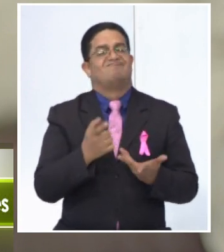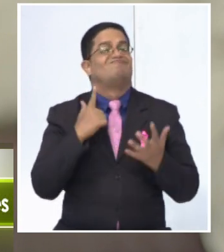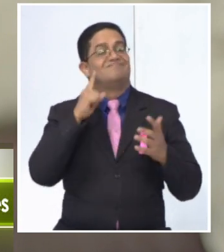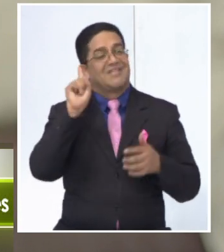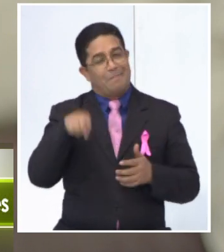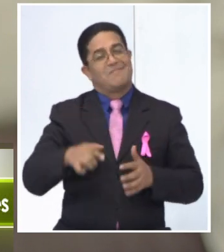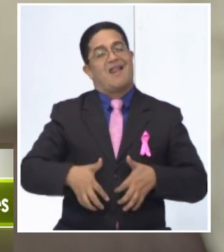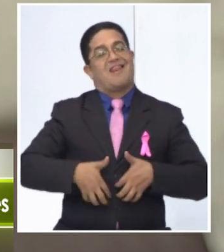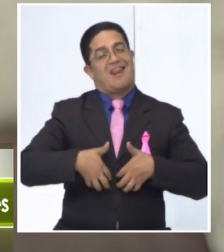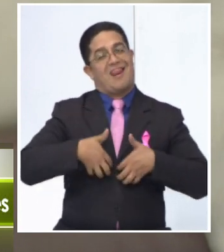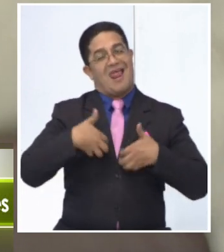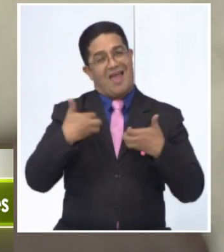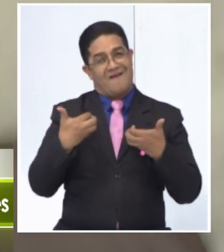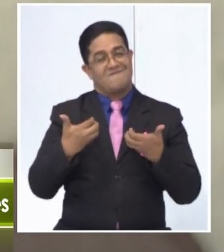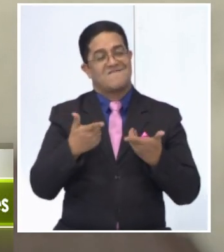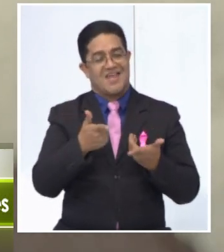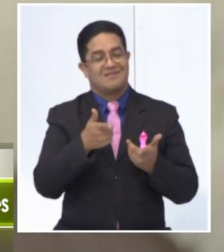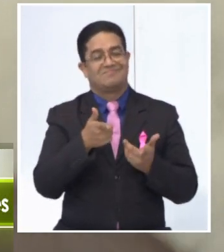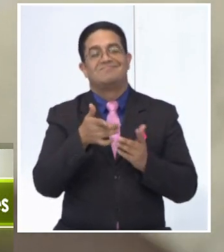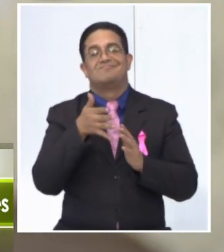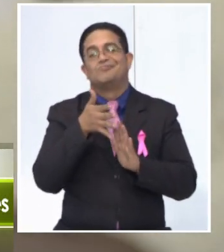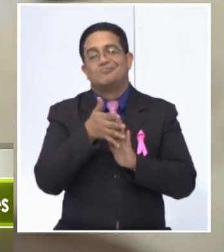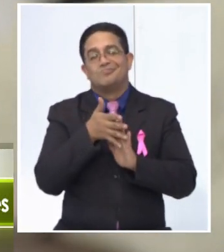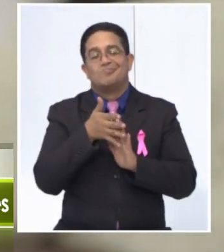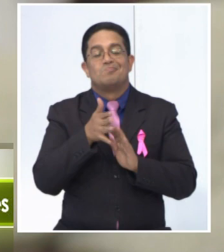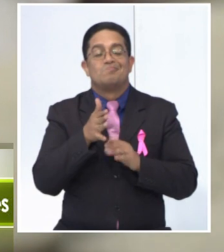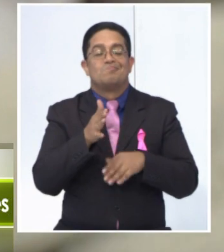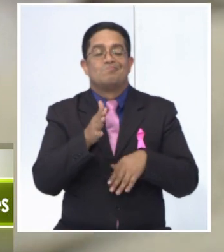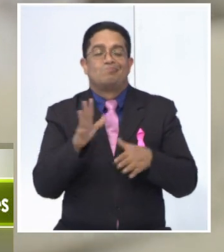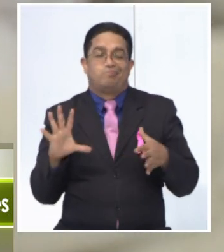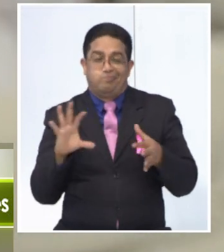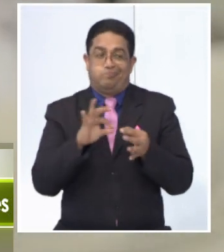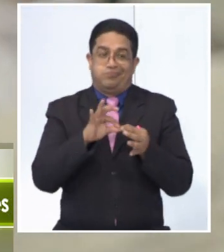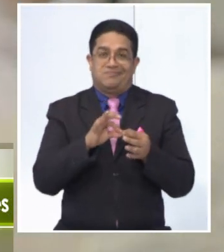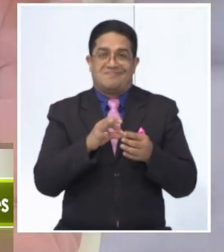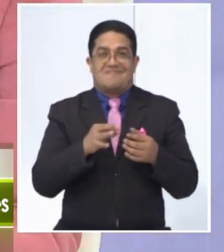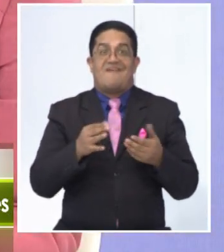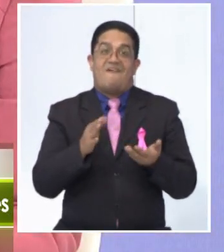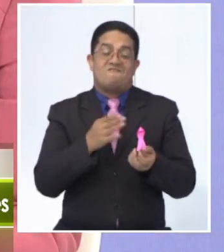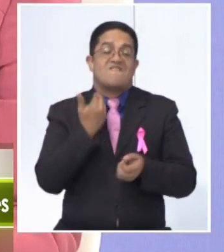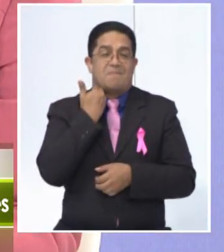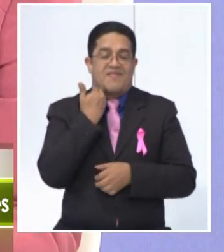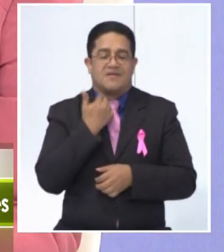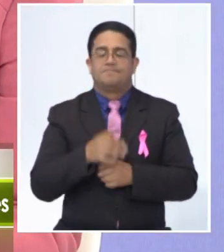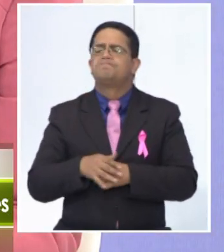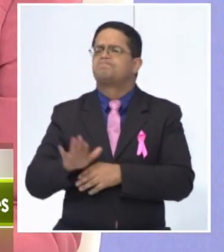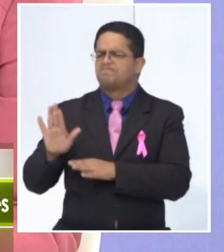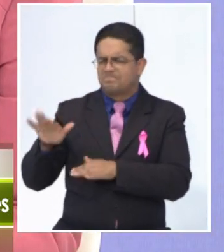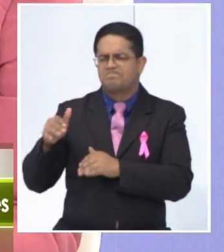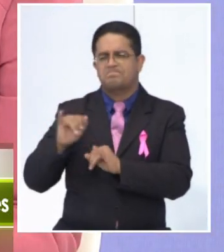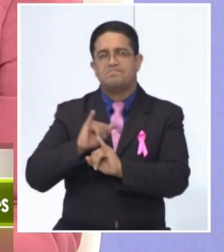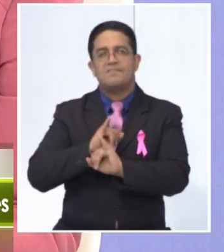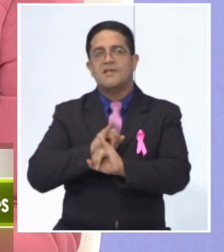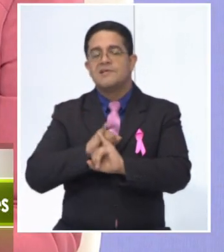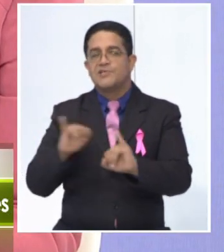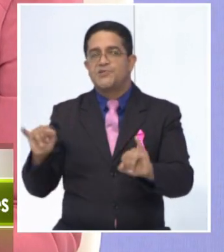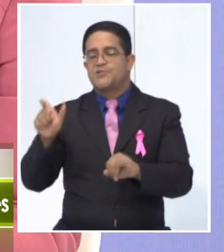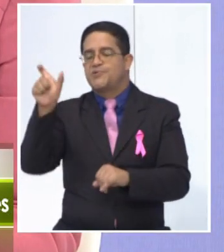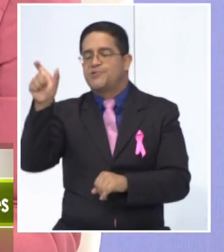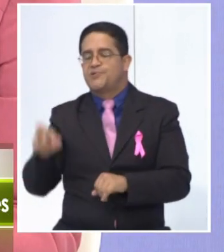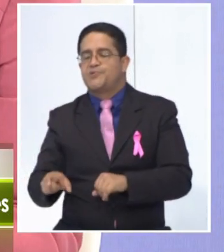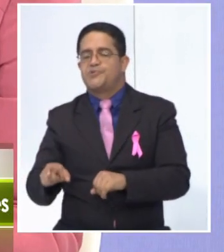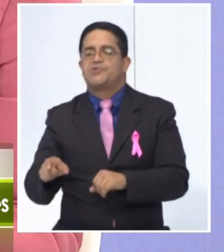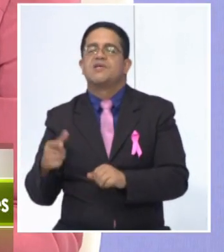van asociadas a la enfermedad. Por supuesto. Una vez que una persona tiene un diagnóstico, esperemos que sea en etapa